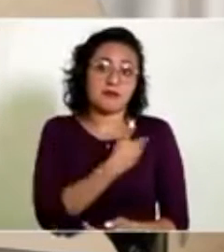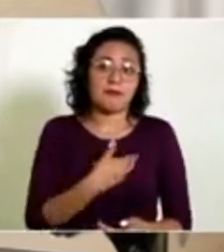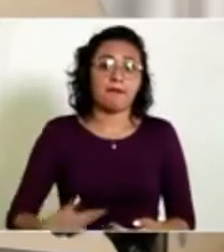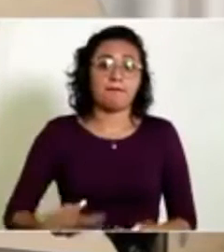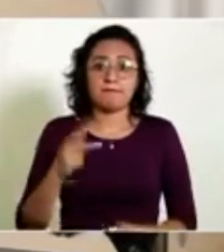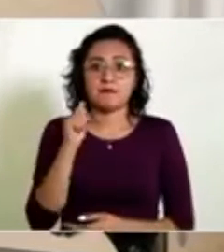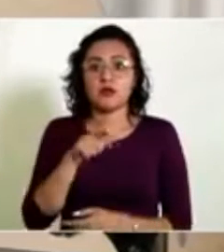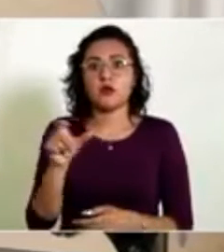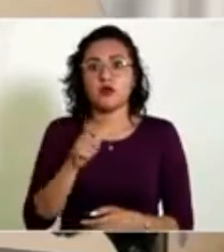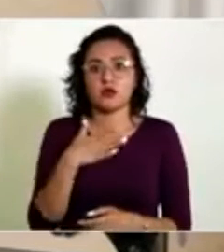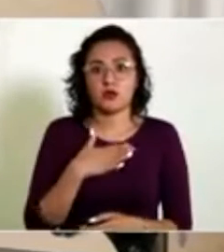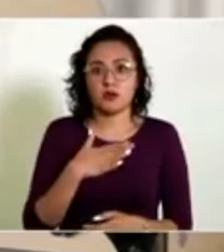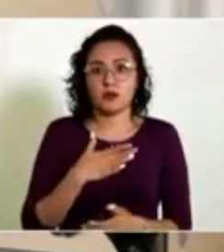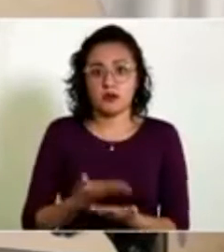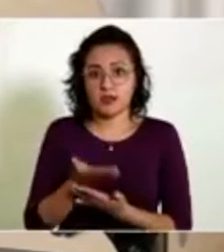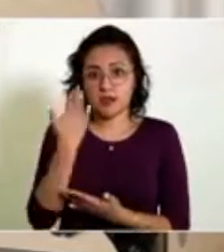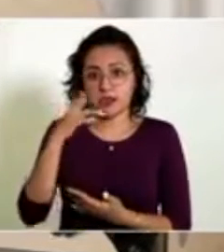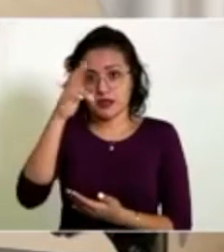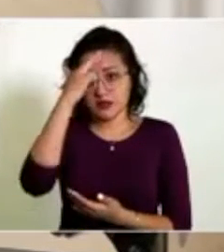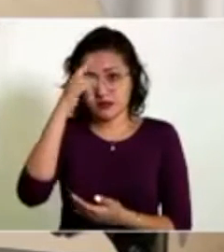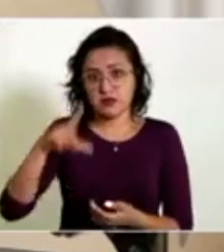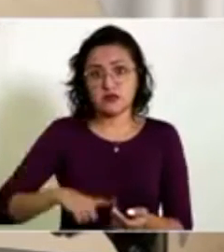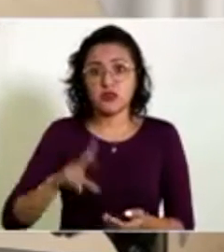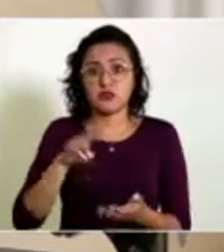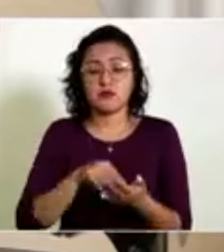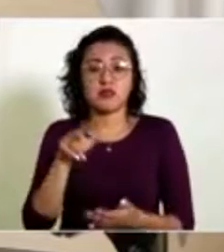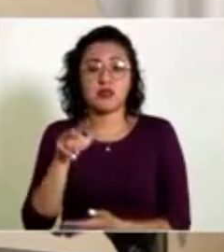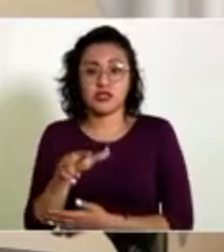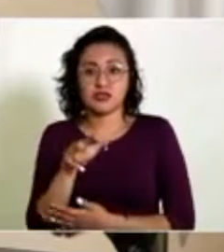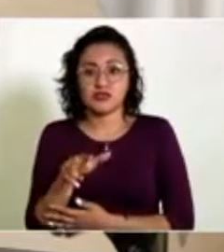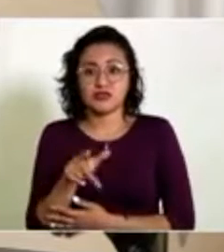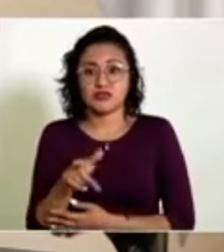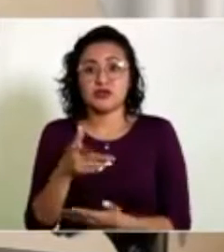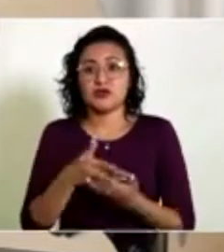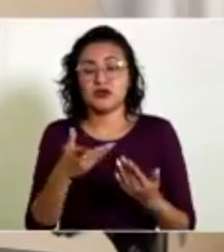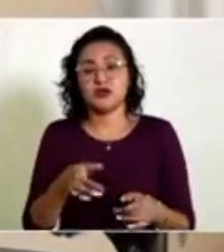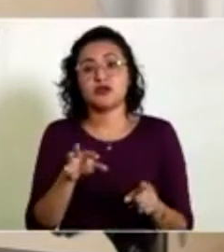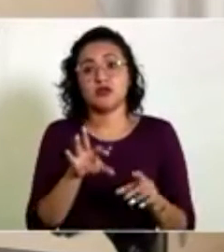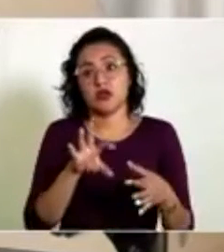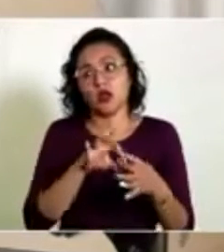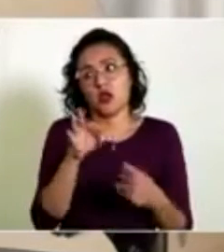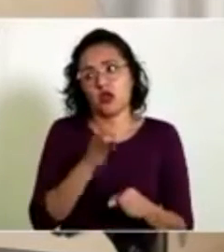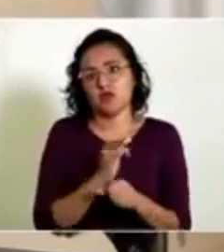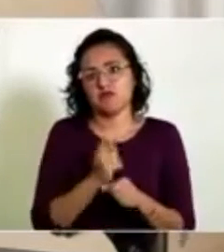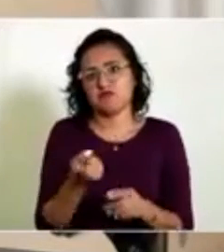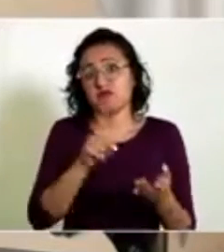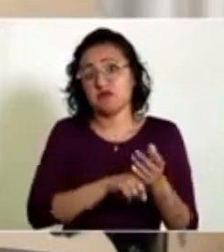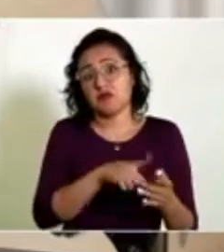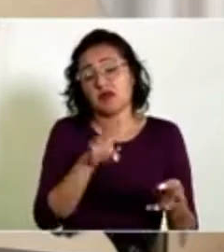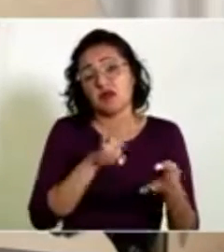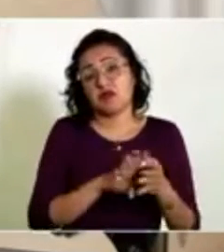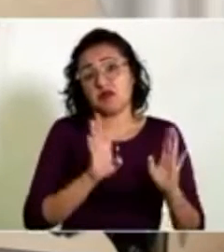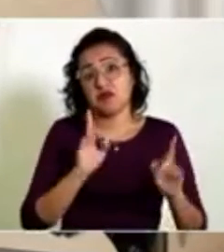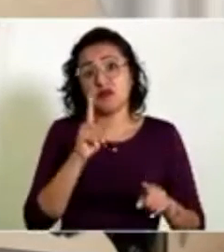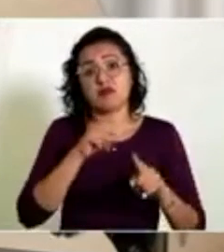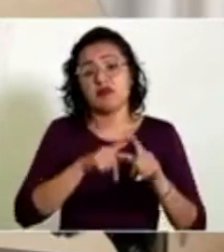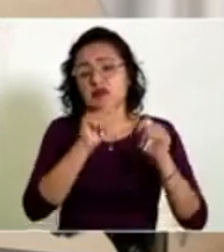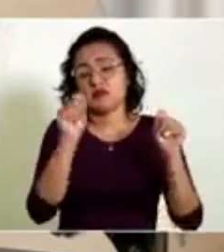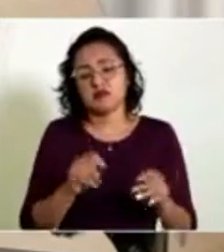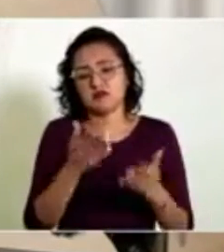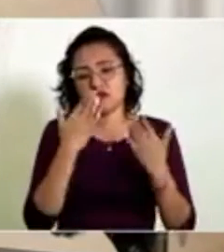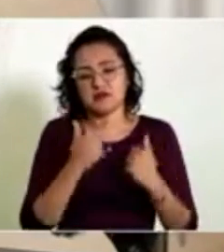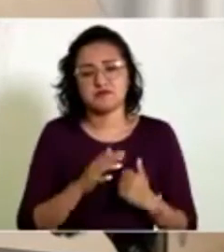yo fui candidato a gobernador en el 2018, sujeto a un proceso ya con el título retirado.